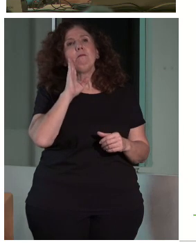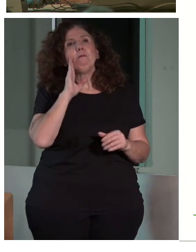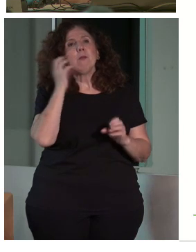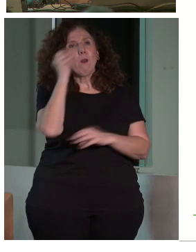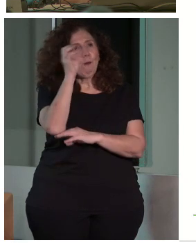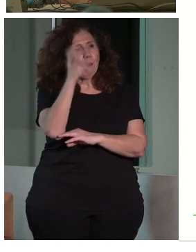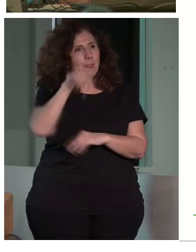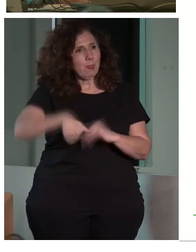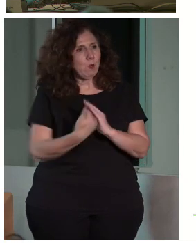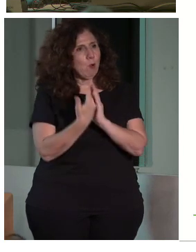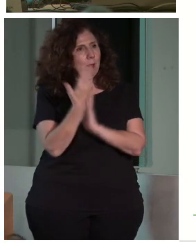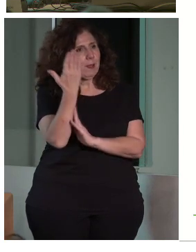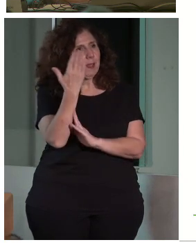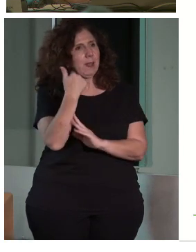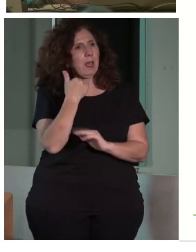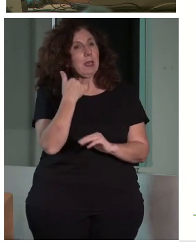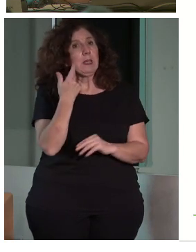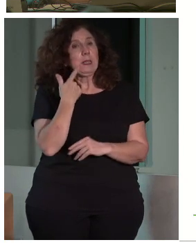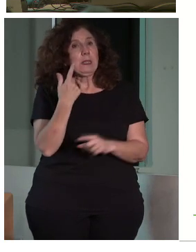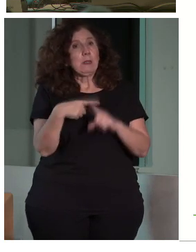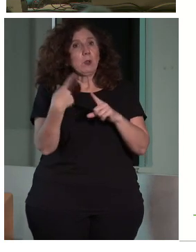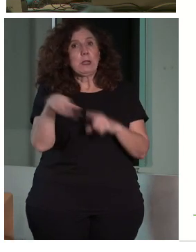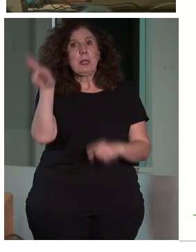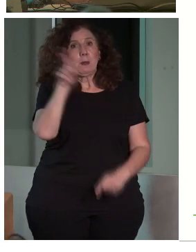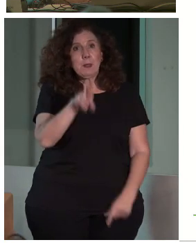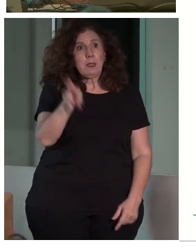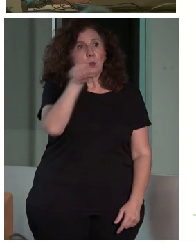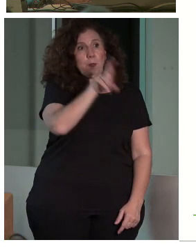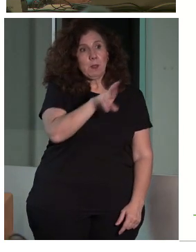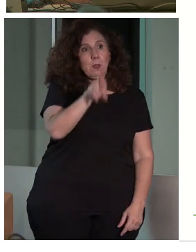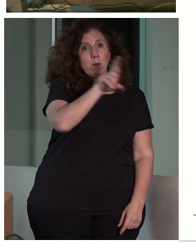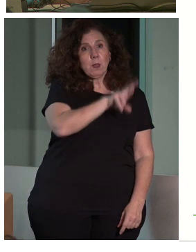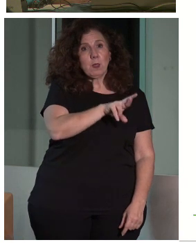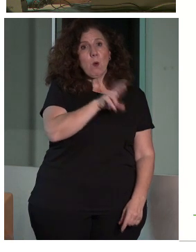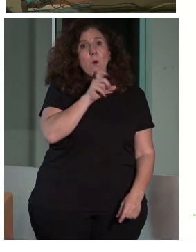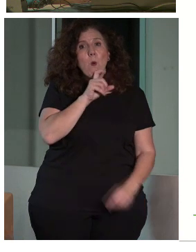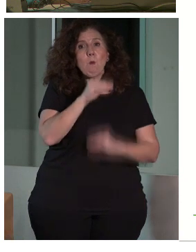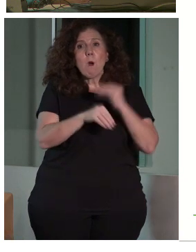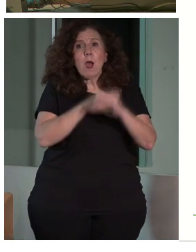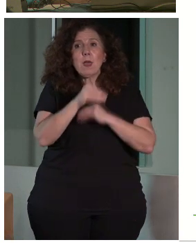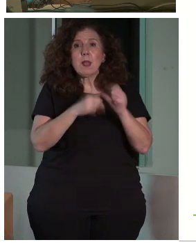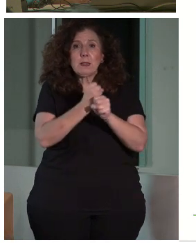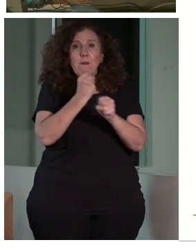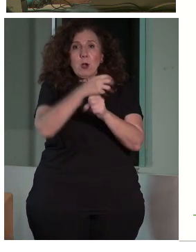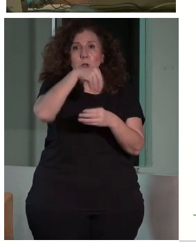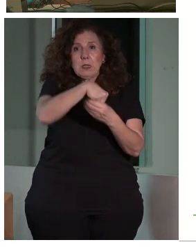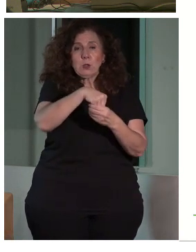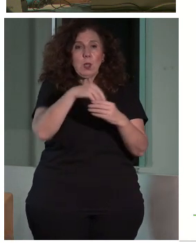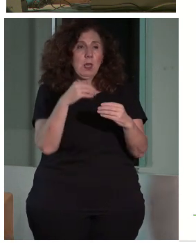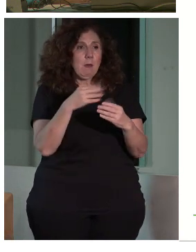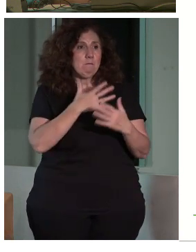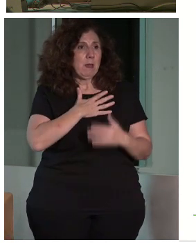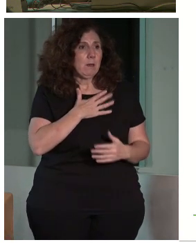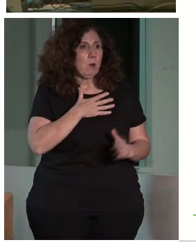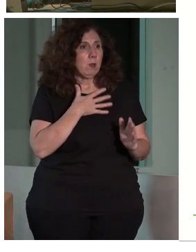se han repetido. Es verdad, actuar en patrimonio exige rigor, exige